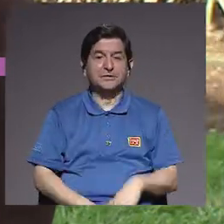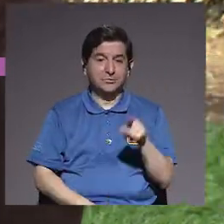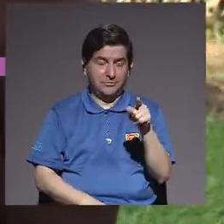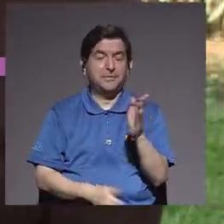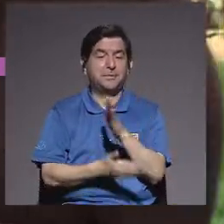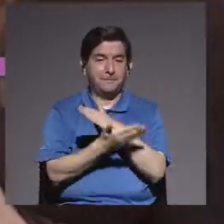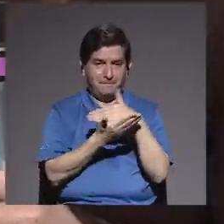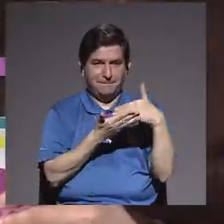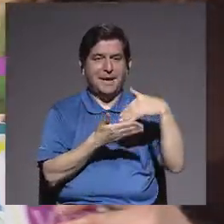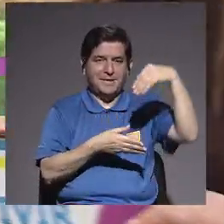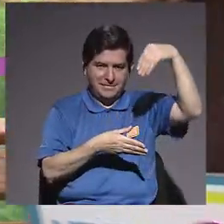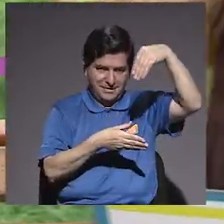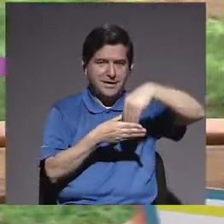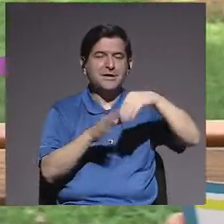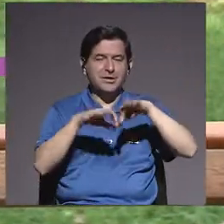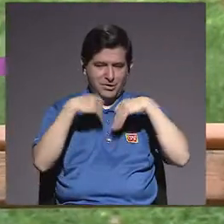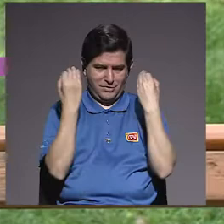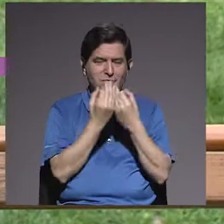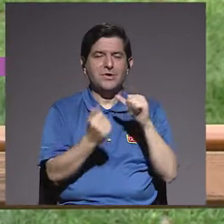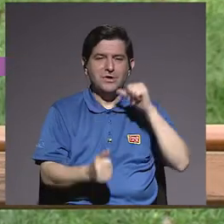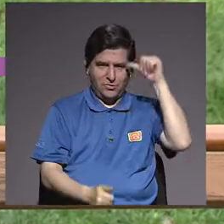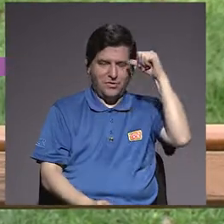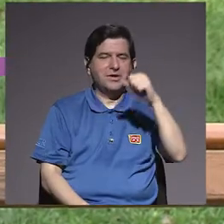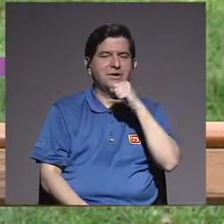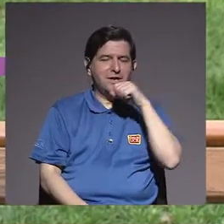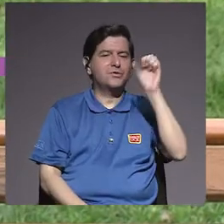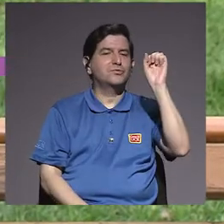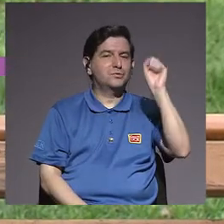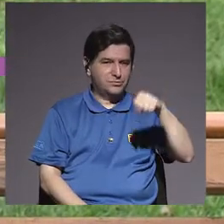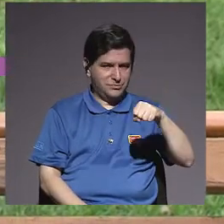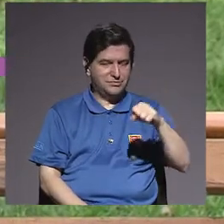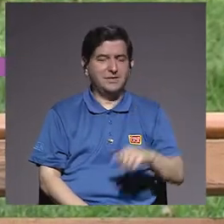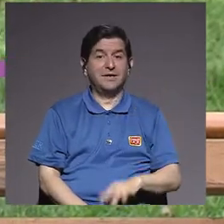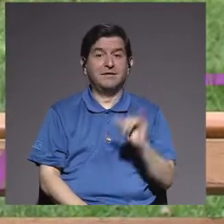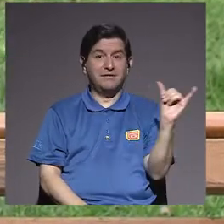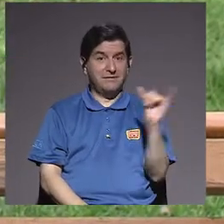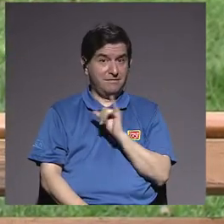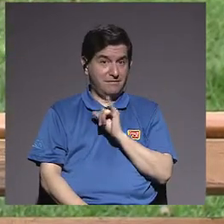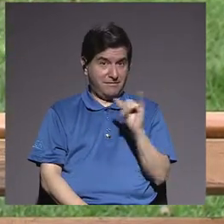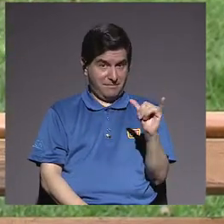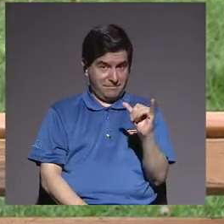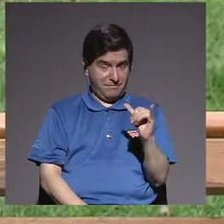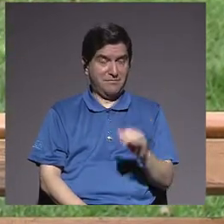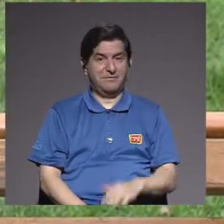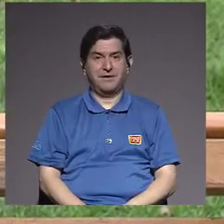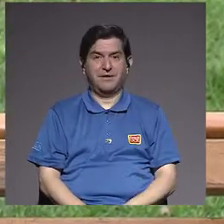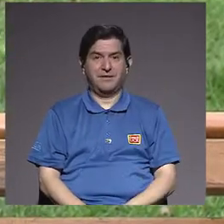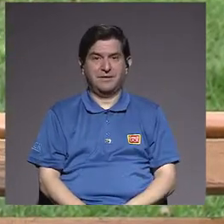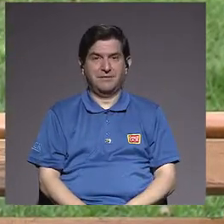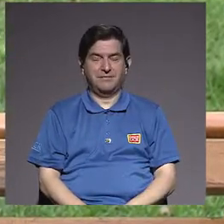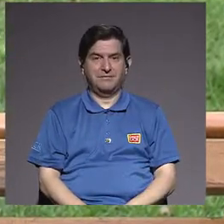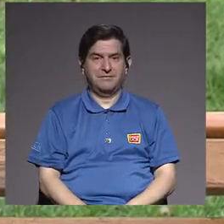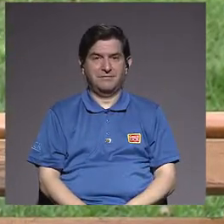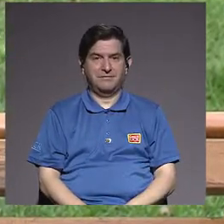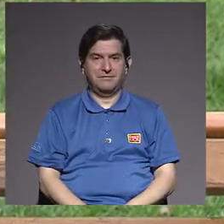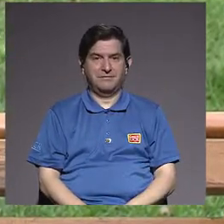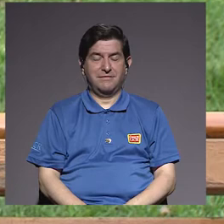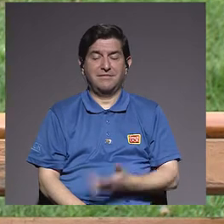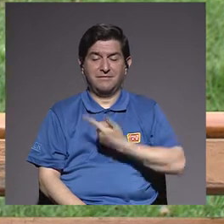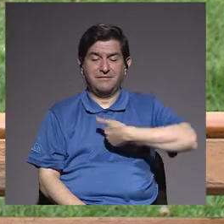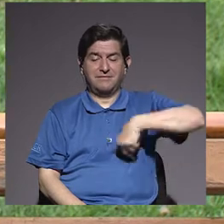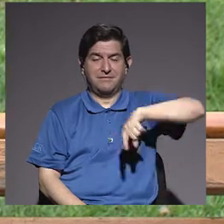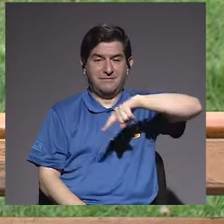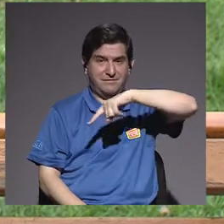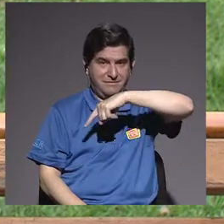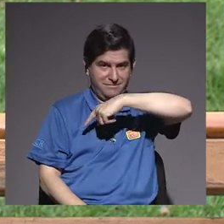es parte de la familia y que así como a